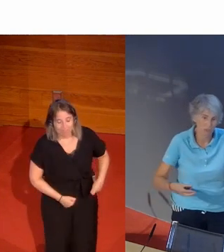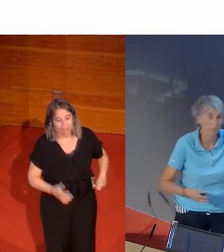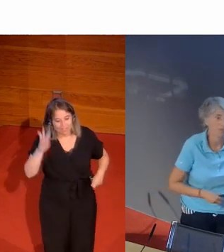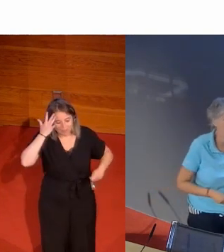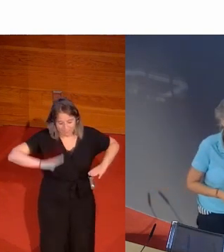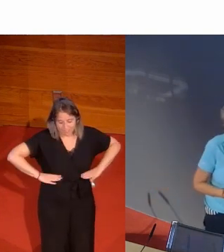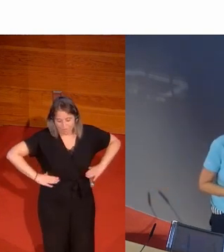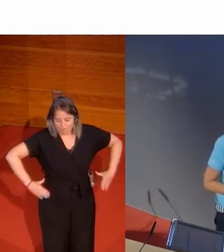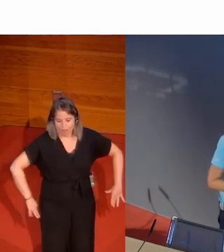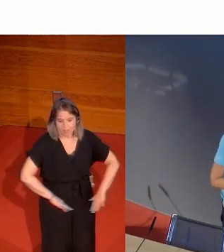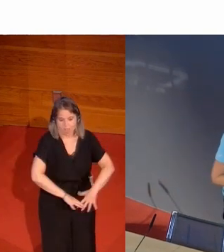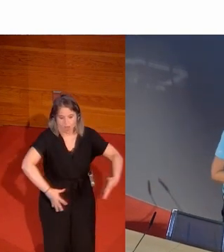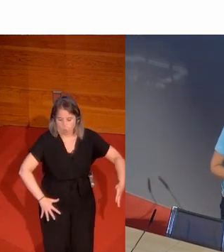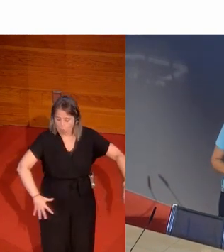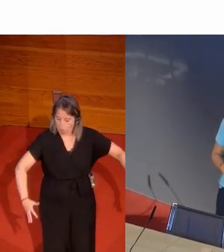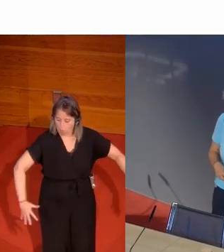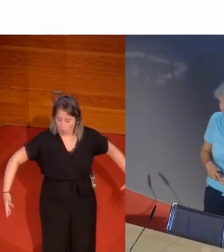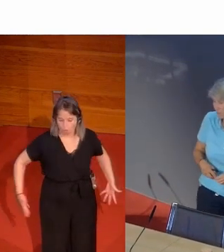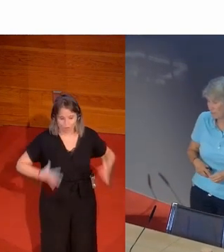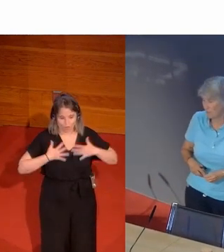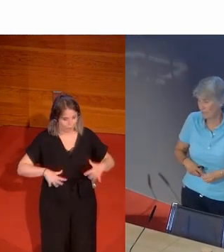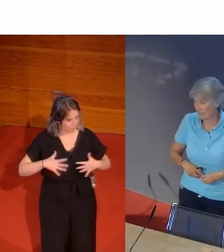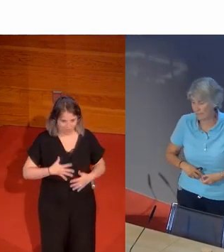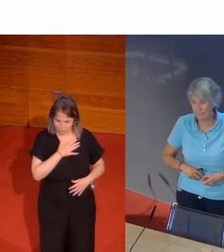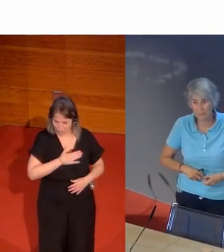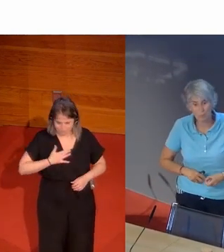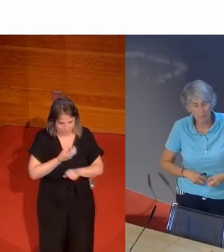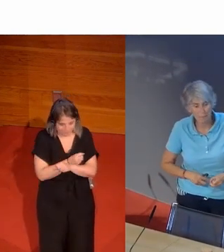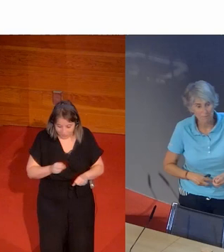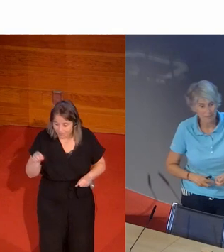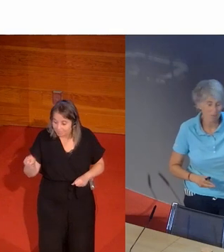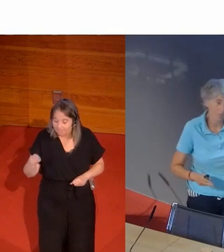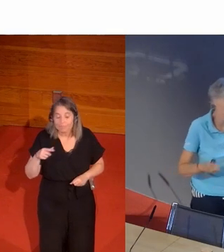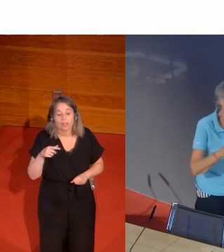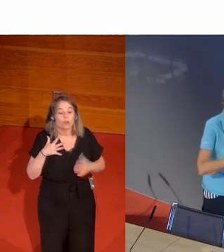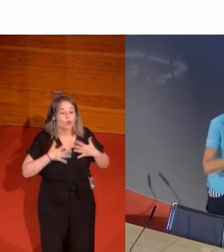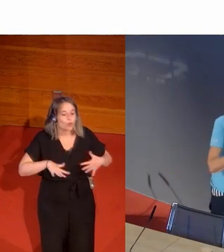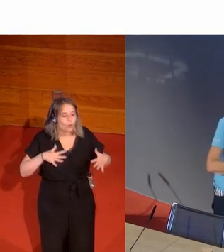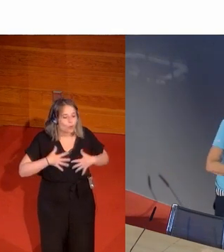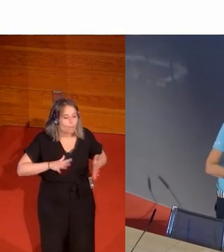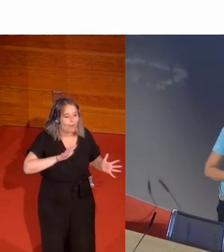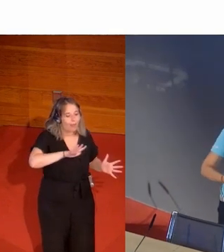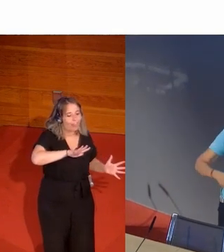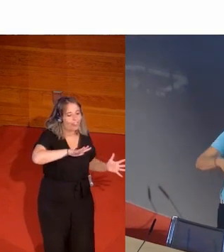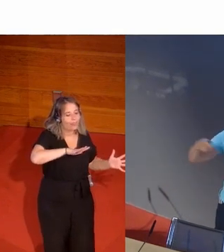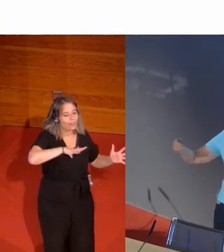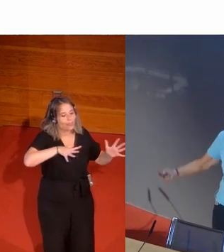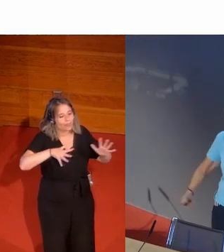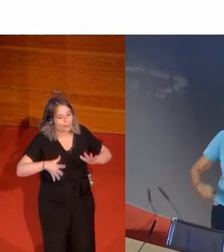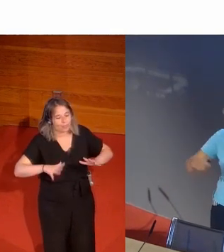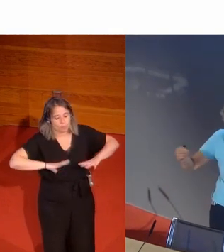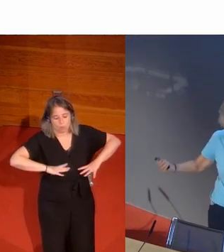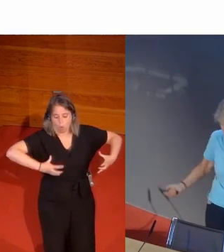Imaginaos montar en bicicleta con esa ropa. Bueno, pues, esa ropa empieza a cambiarse y de esos